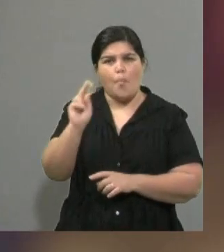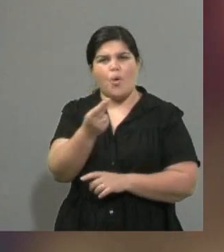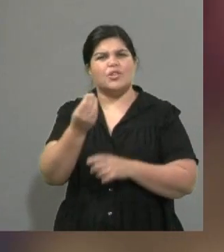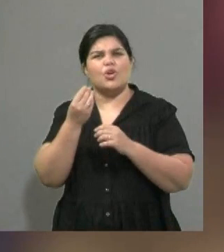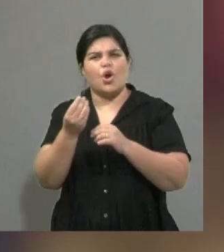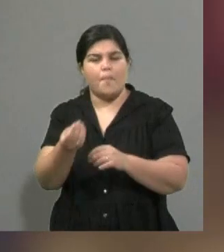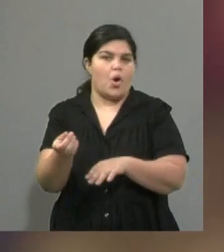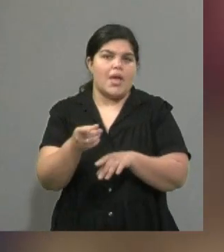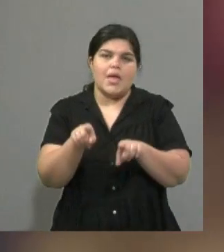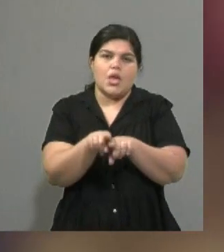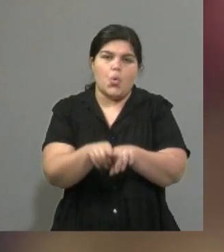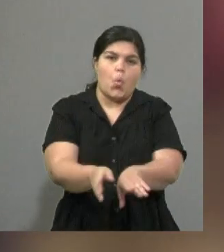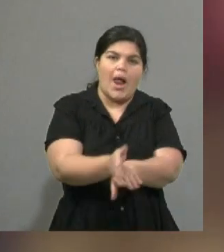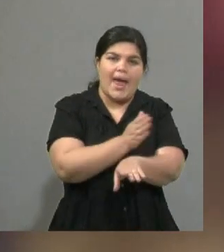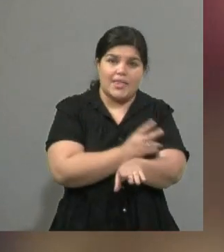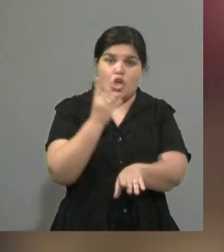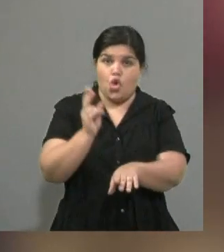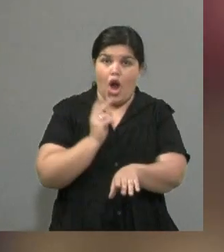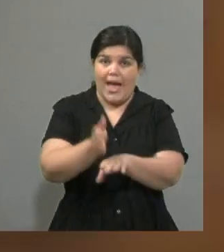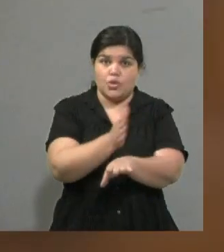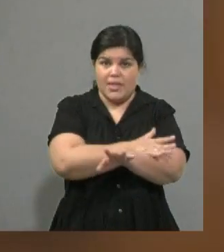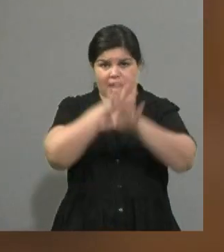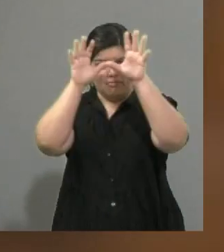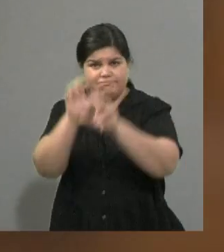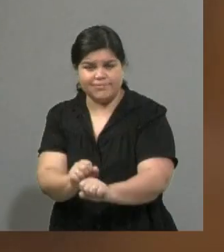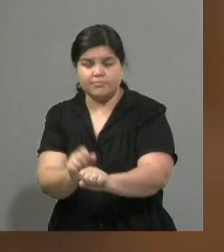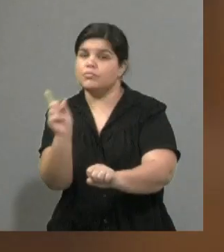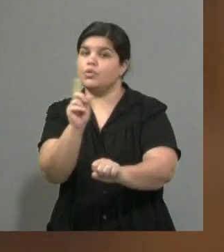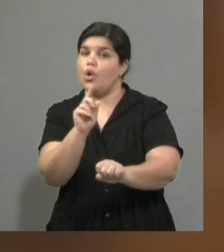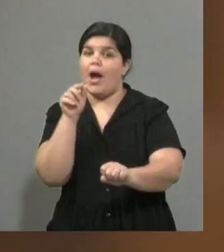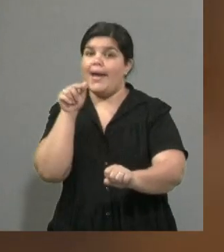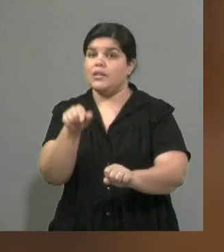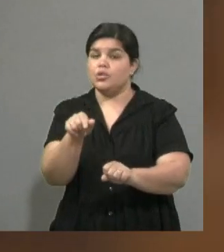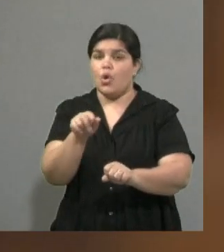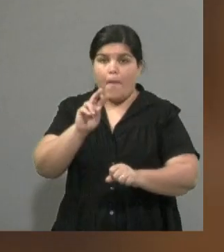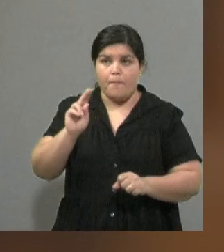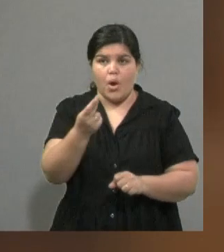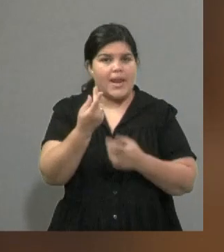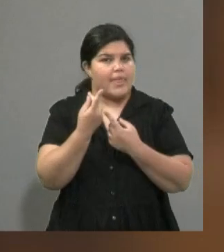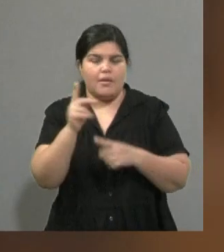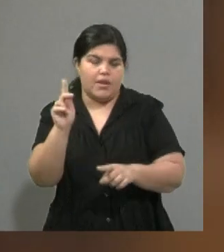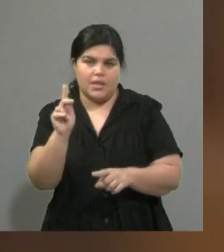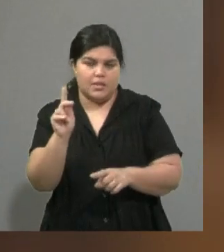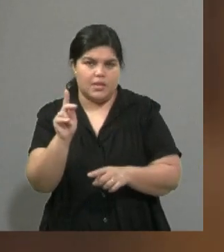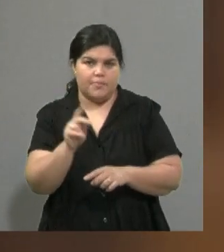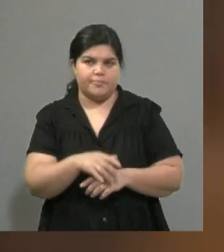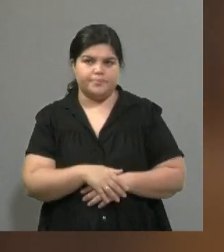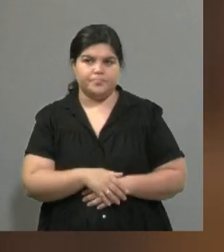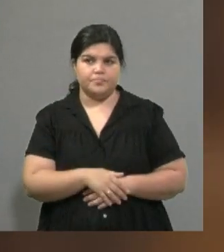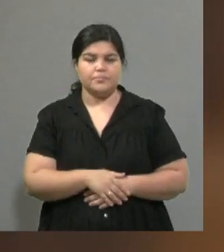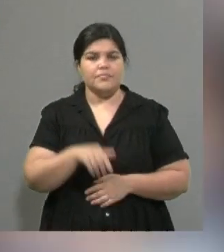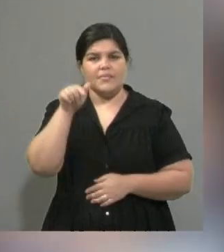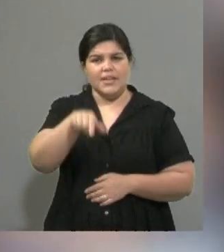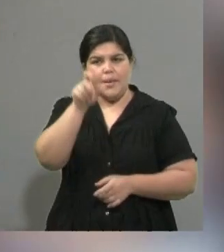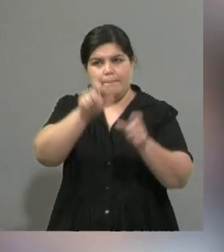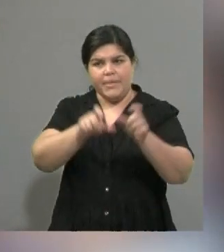pasó en el estallido social. Recordemos que ahí sí fue muchísimo más grave este caso. Fueron víctimas,